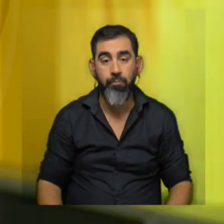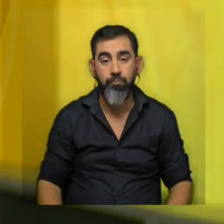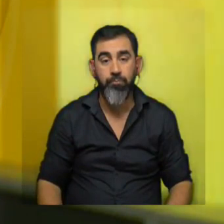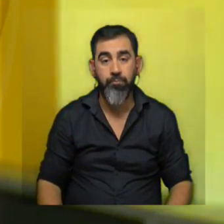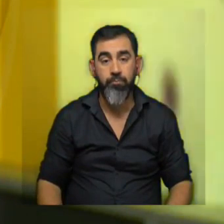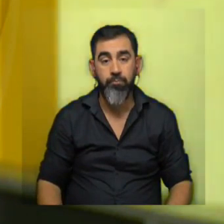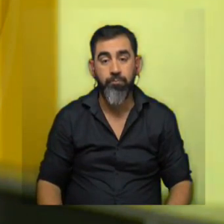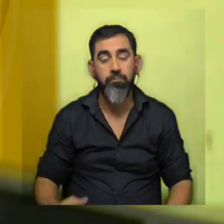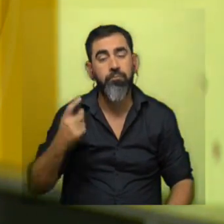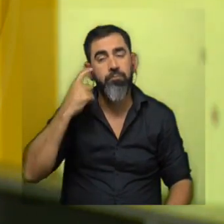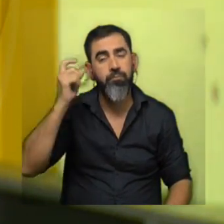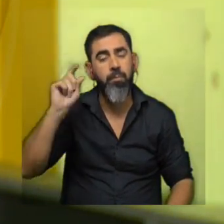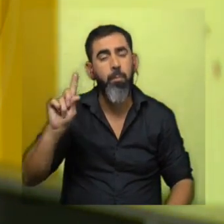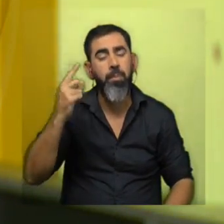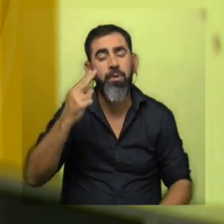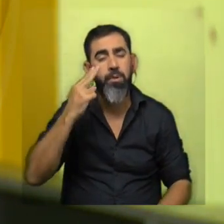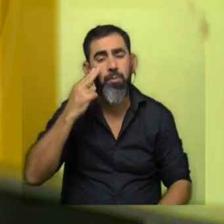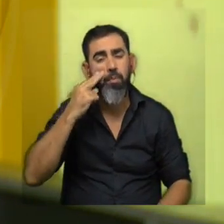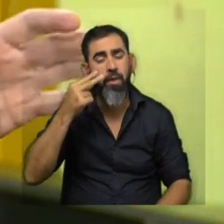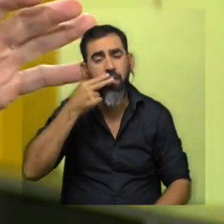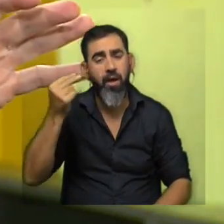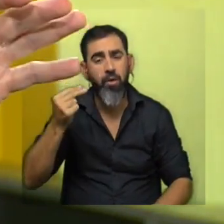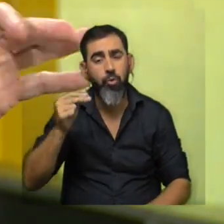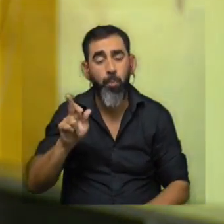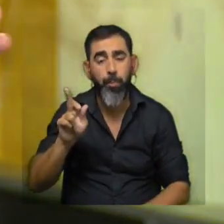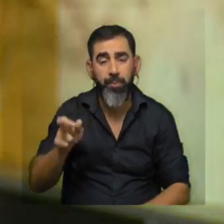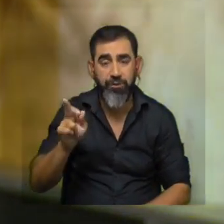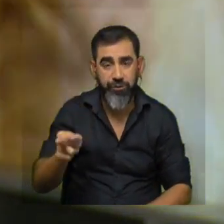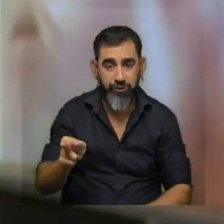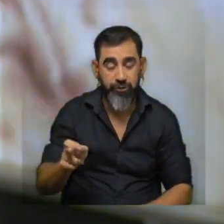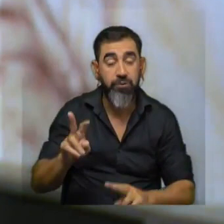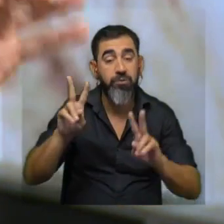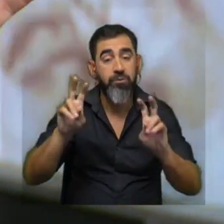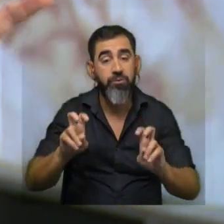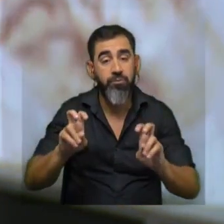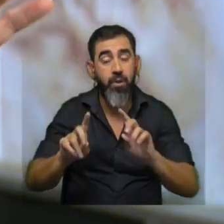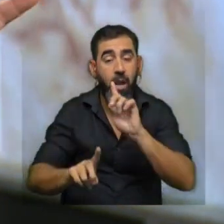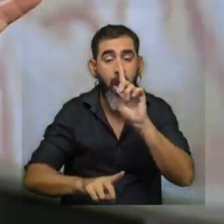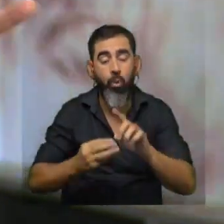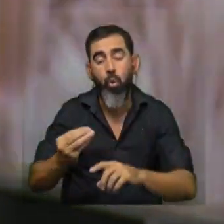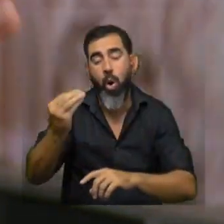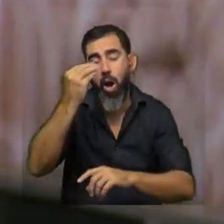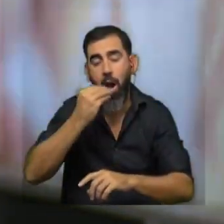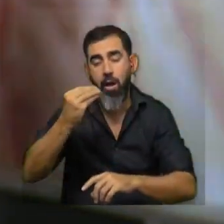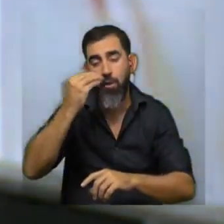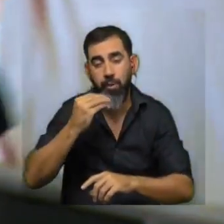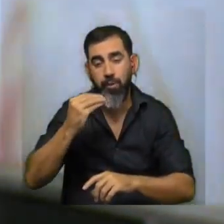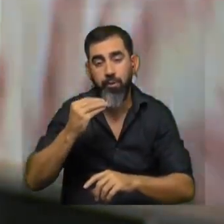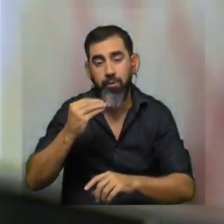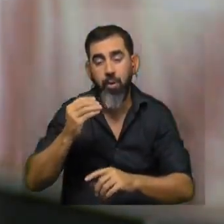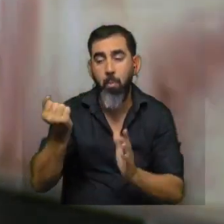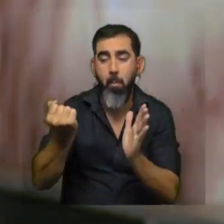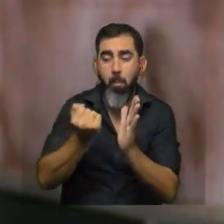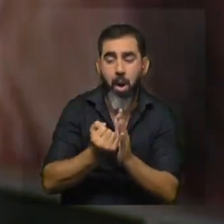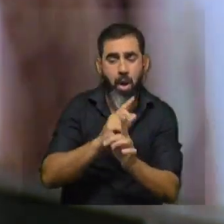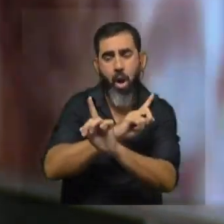uno tiene la idea de que el principal problema de los gatos es el urinario y que tiene que ver con determinados alimentos incluso uno dice no tal marca no le